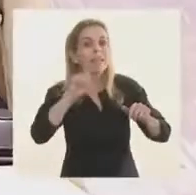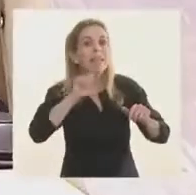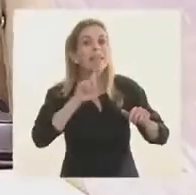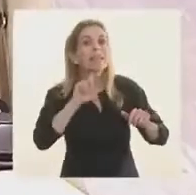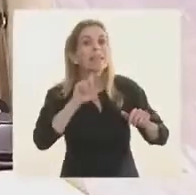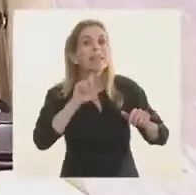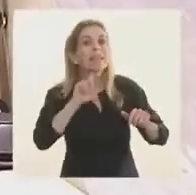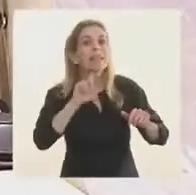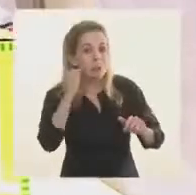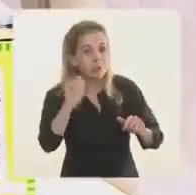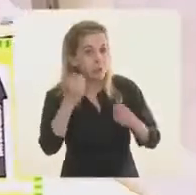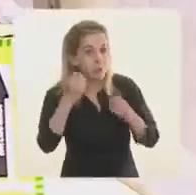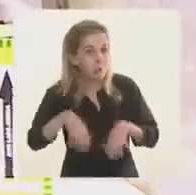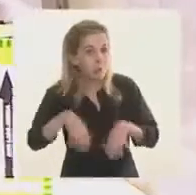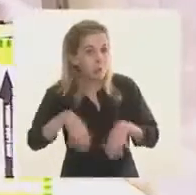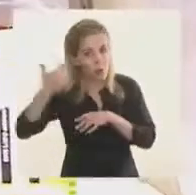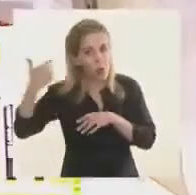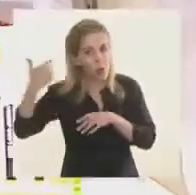primeros días